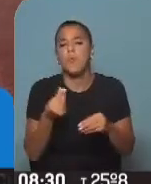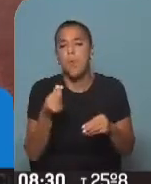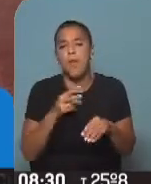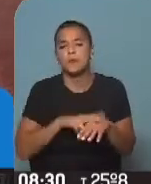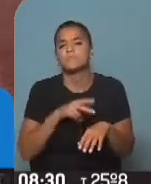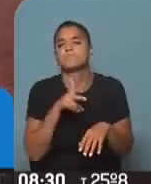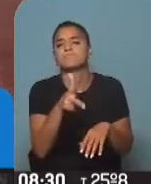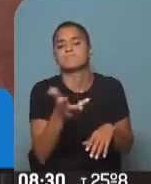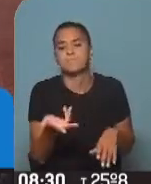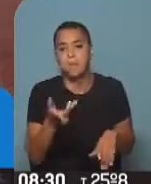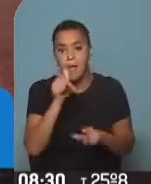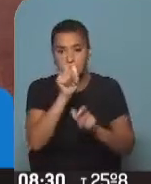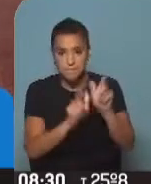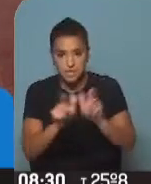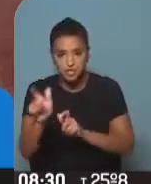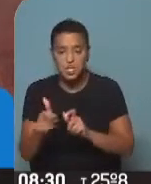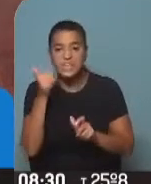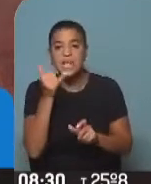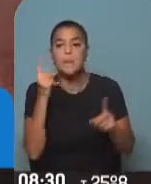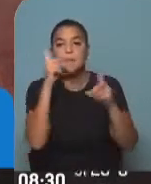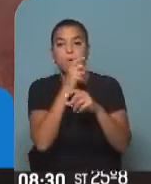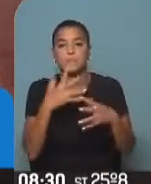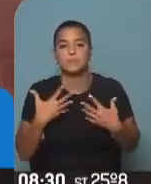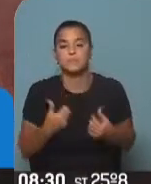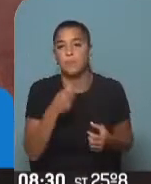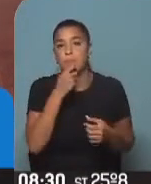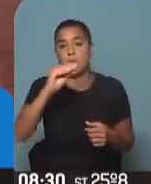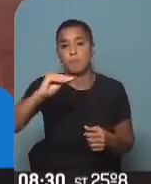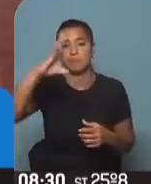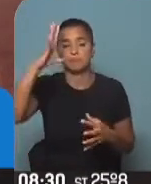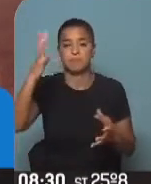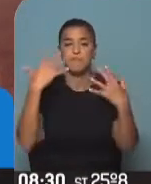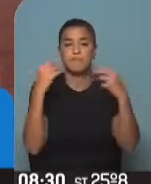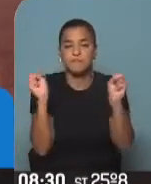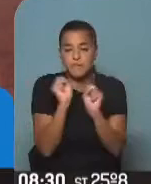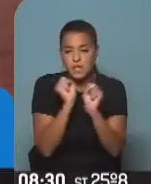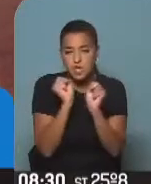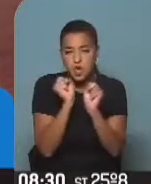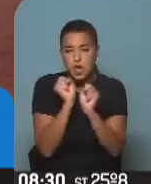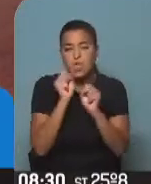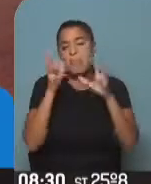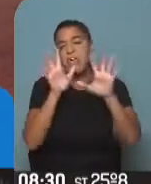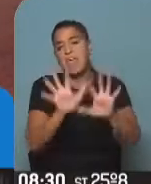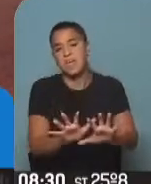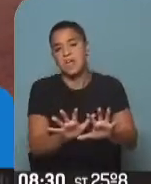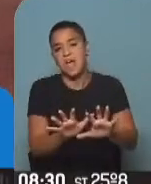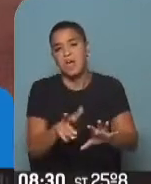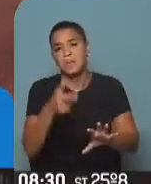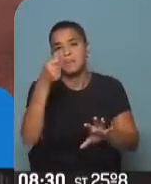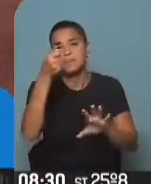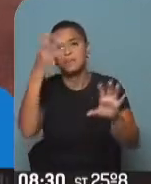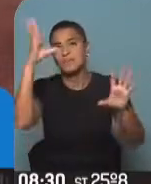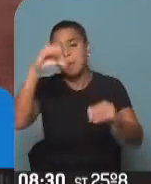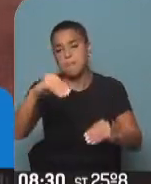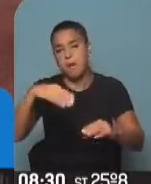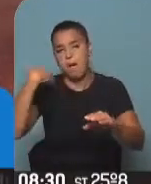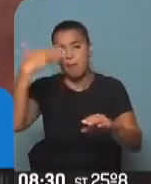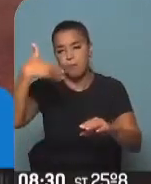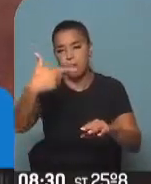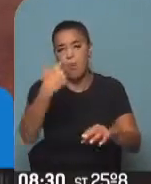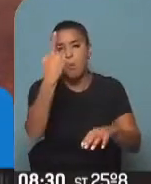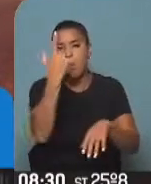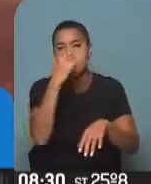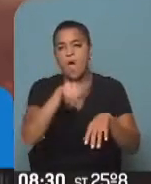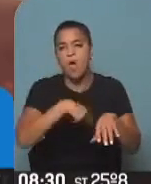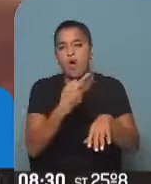aquellas personas que tienen problemas. A ver, prenden el aire, enfrían la habitación, lo dejan un rato, lo programan para que se apague dentro de una